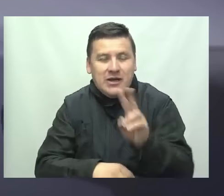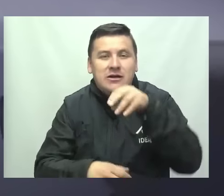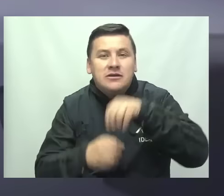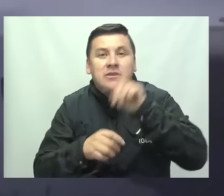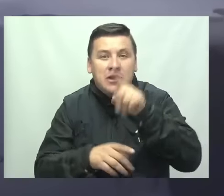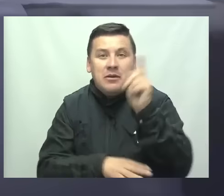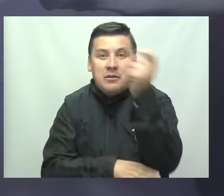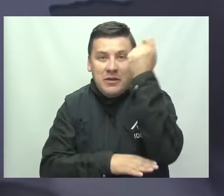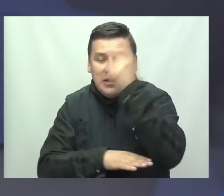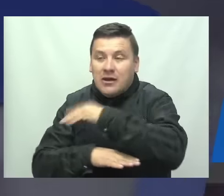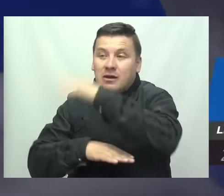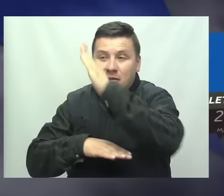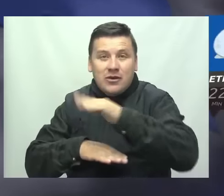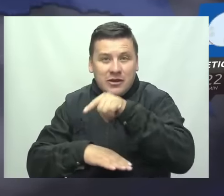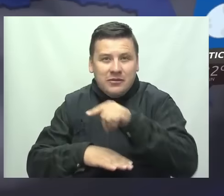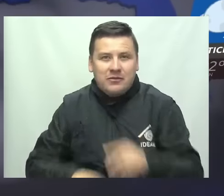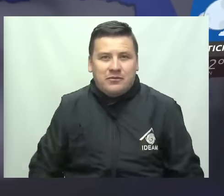Meta.